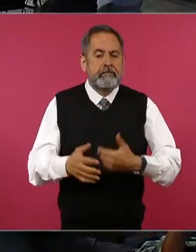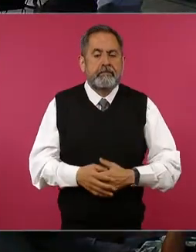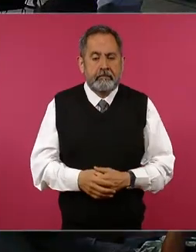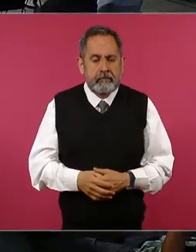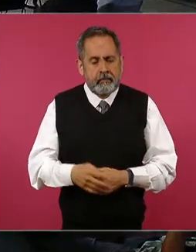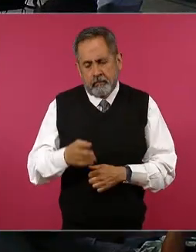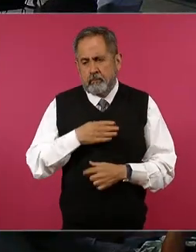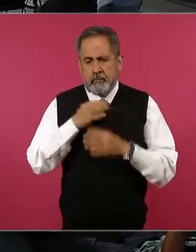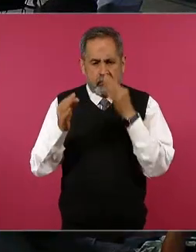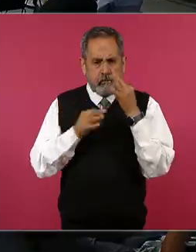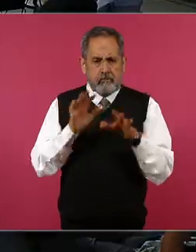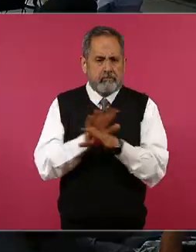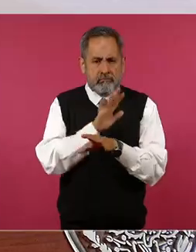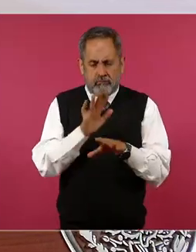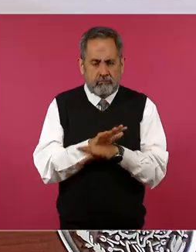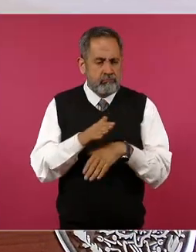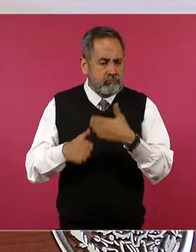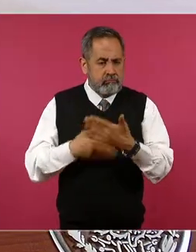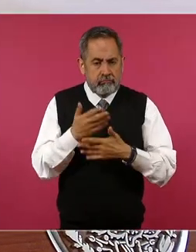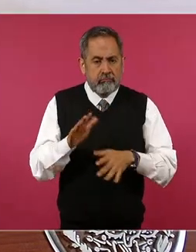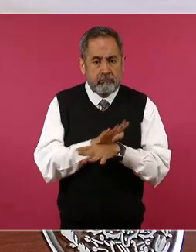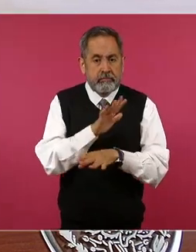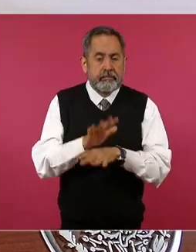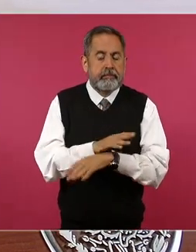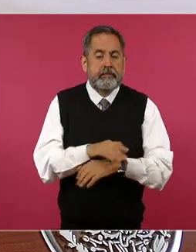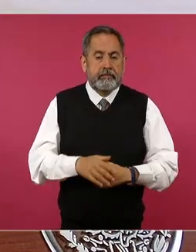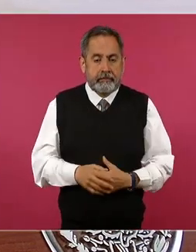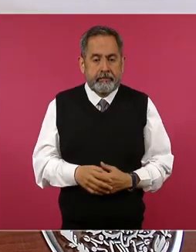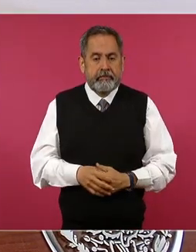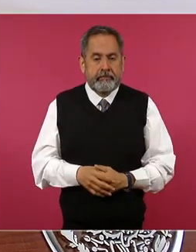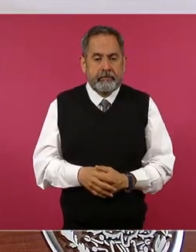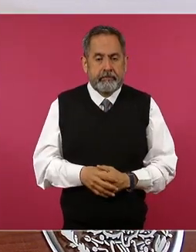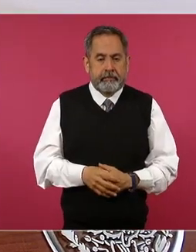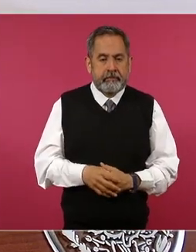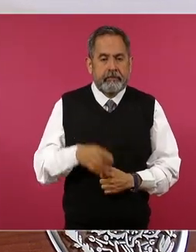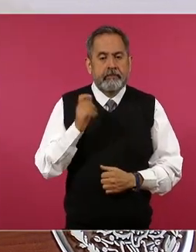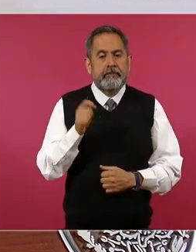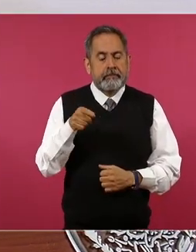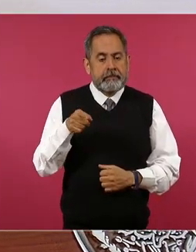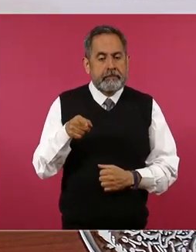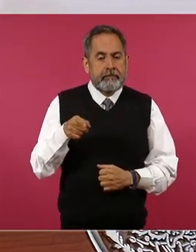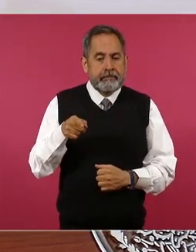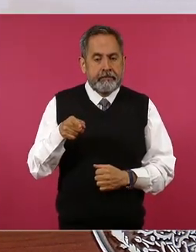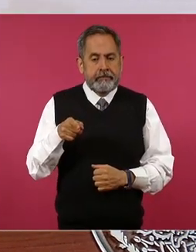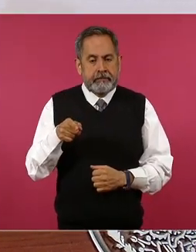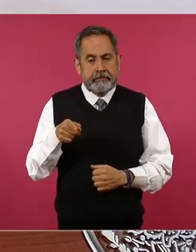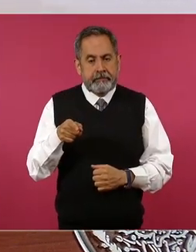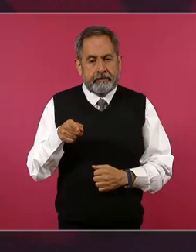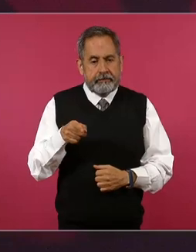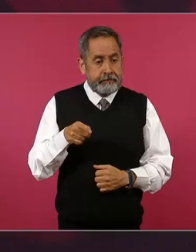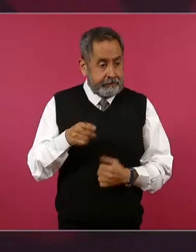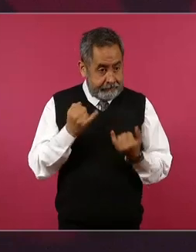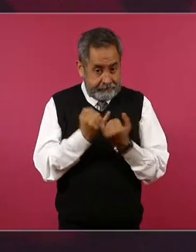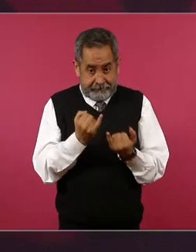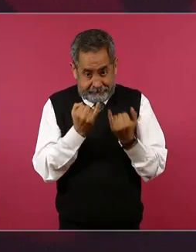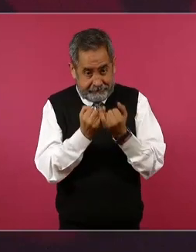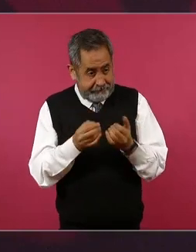buenos los cambios porque ya no se da así